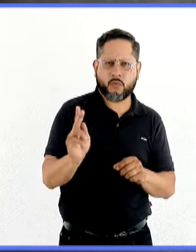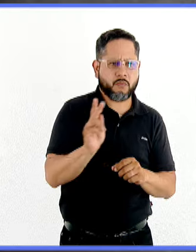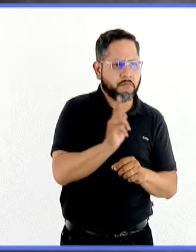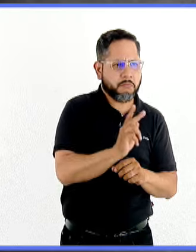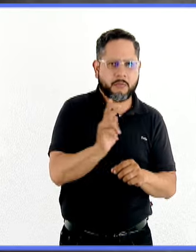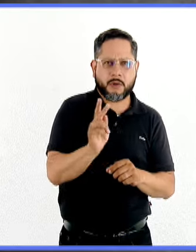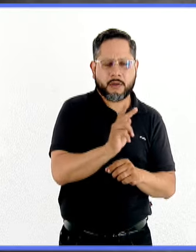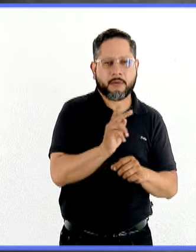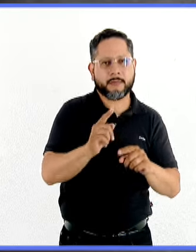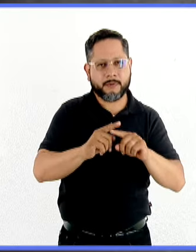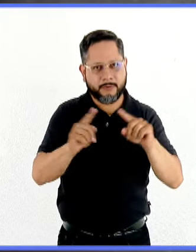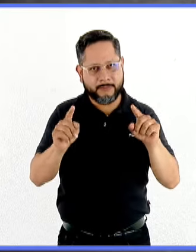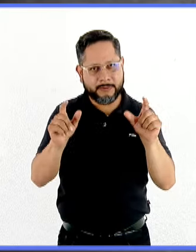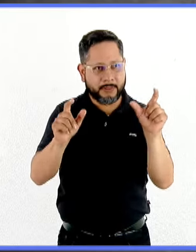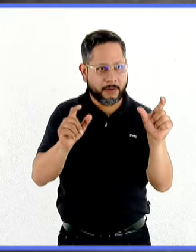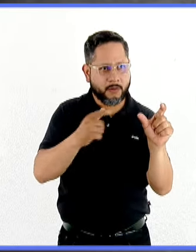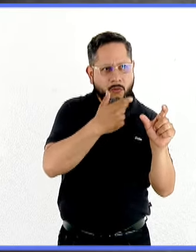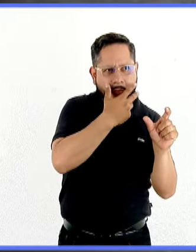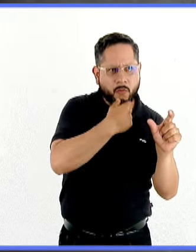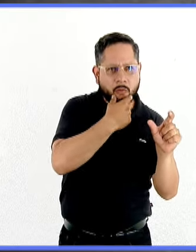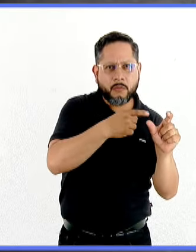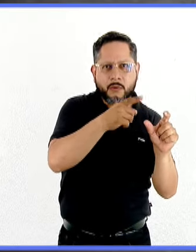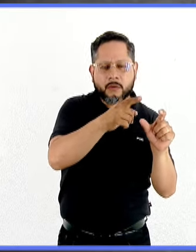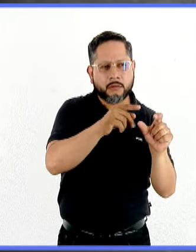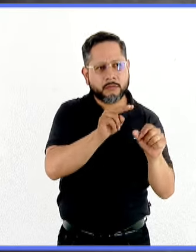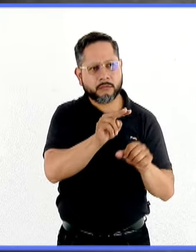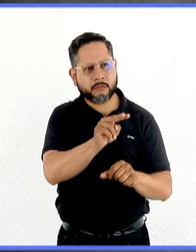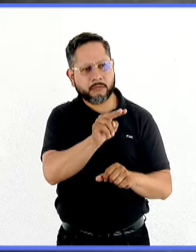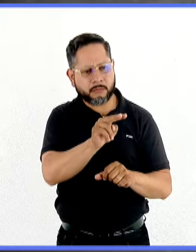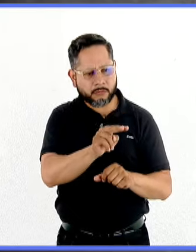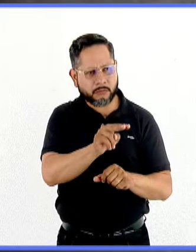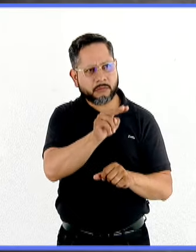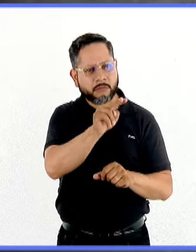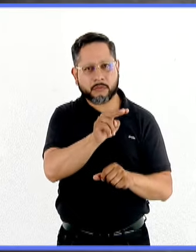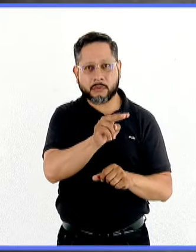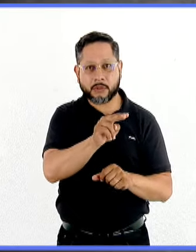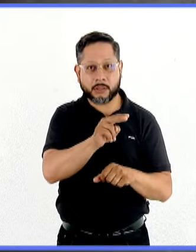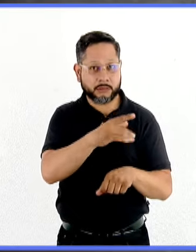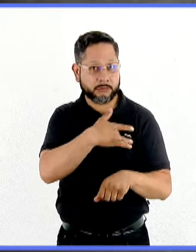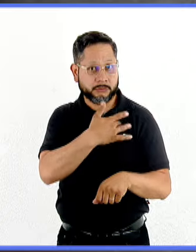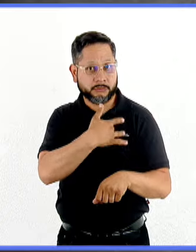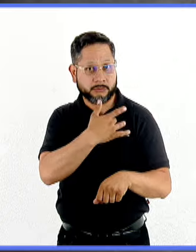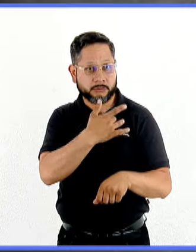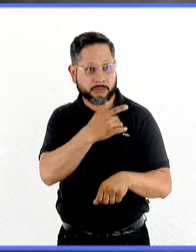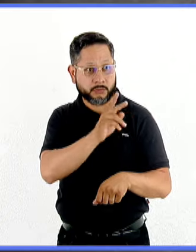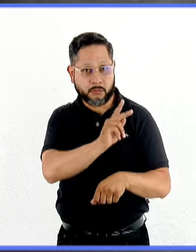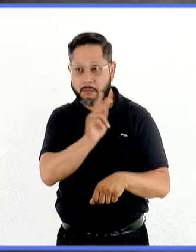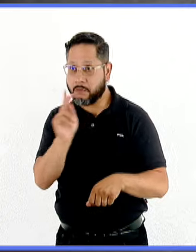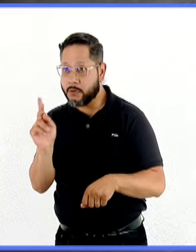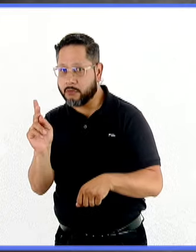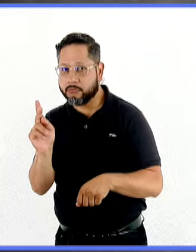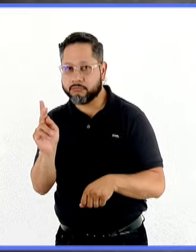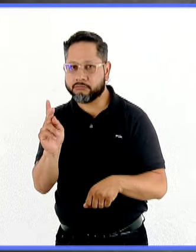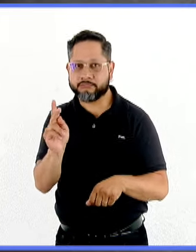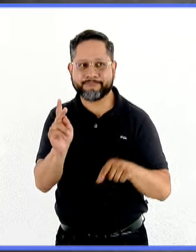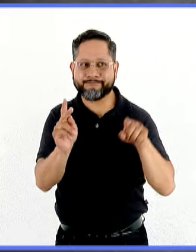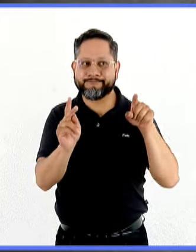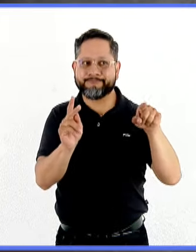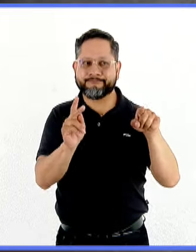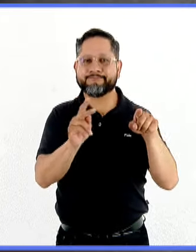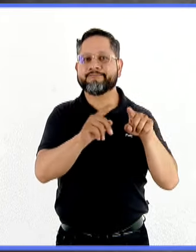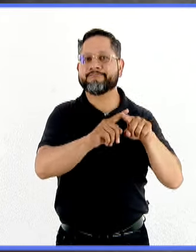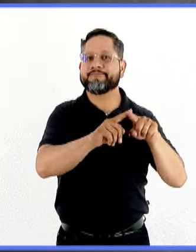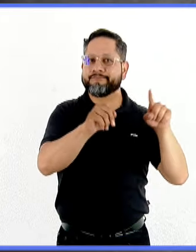diferente en hombres y mujeres, pero en muchas ocasiones no se observa como los síntomas de depresión de los varones, sino más bien el cambio